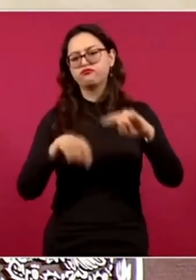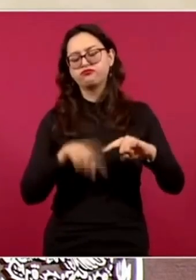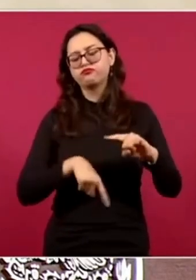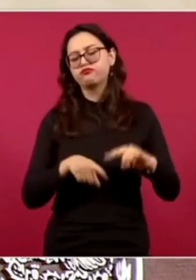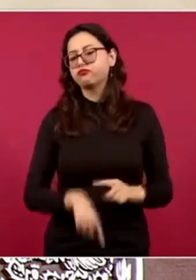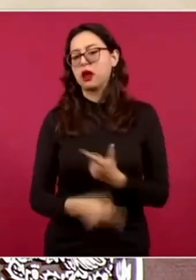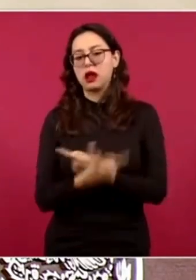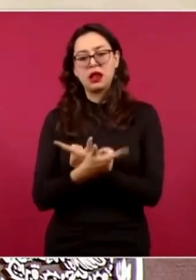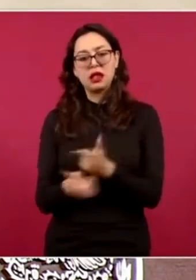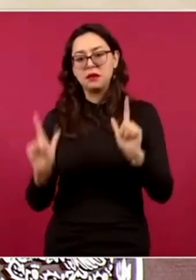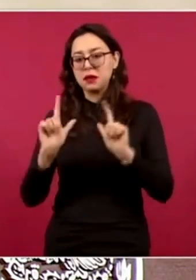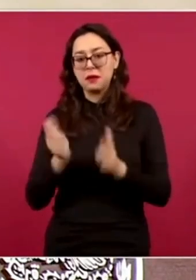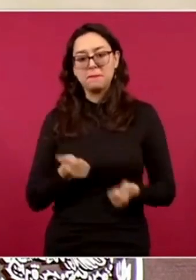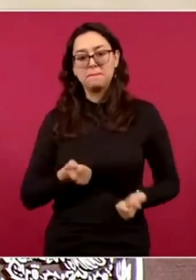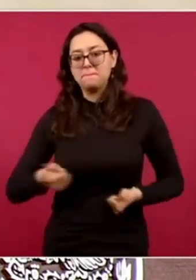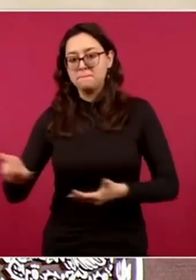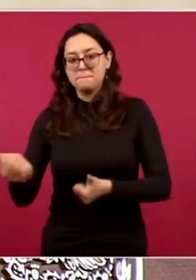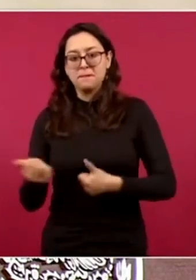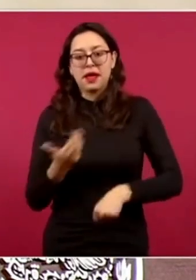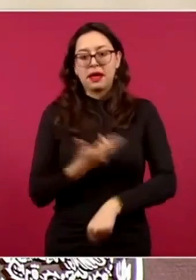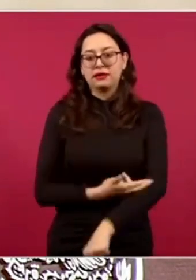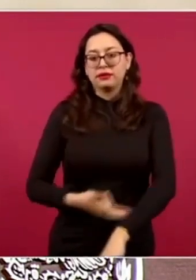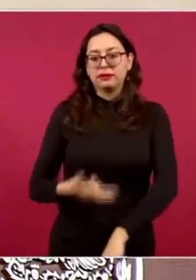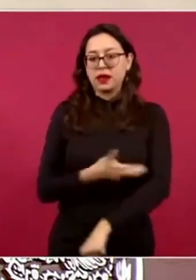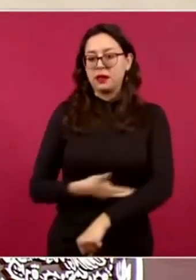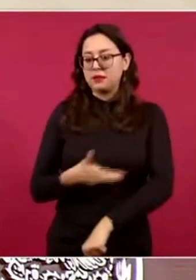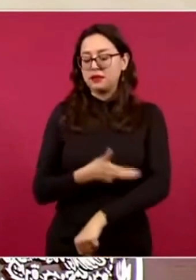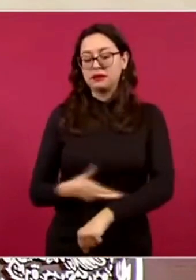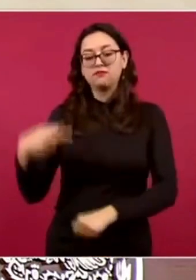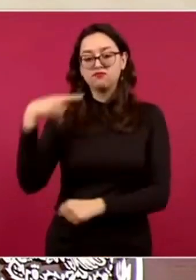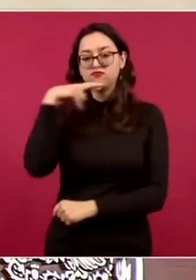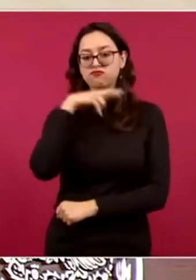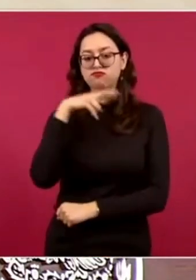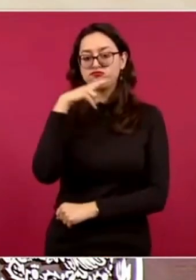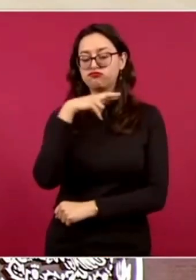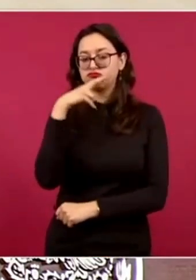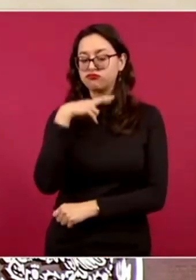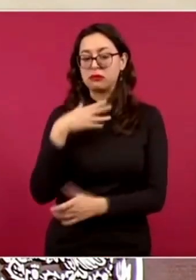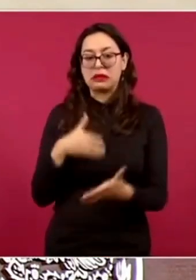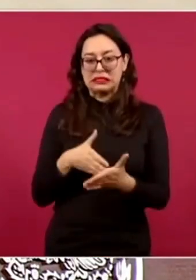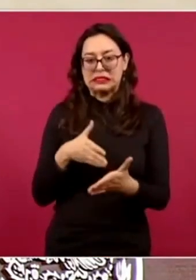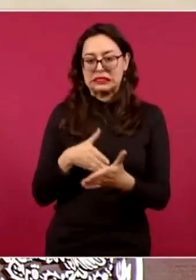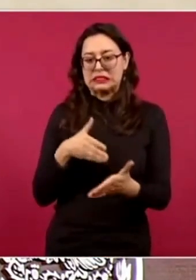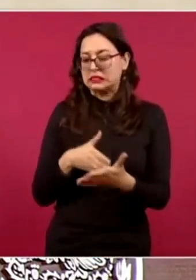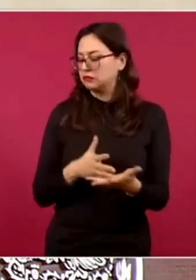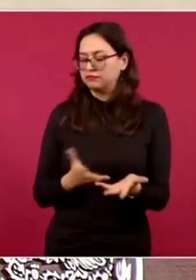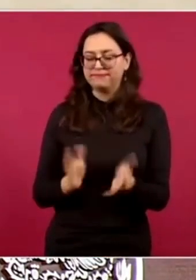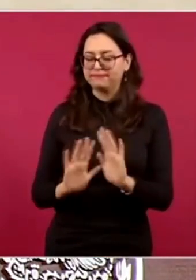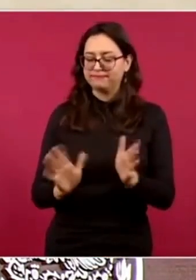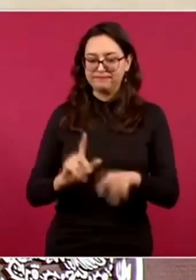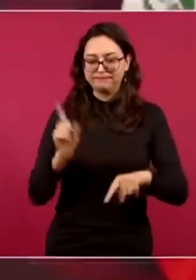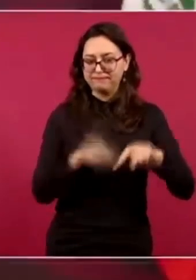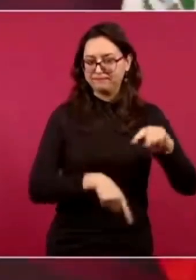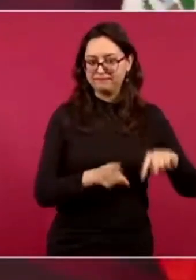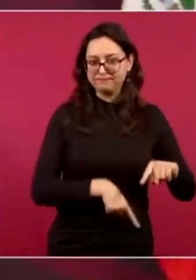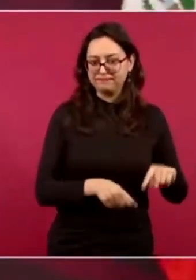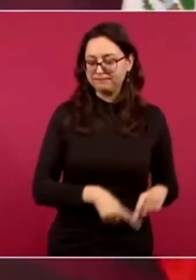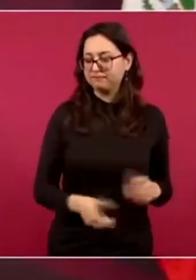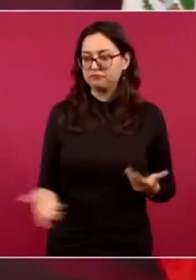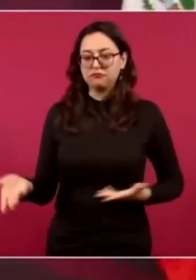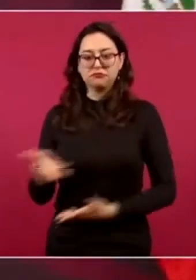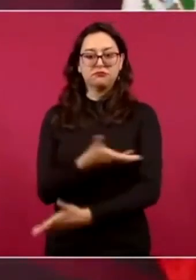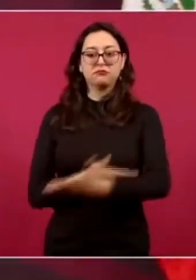eliminando trabas a la importación a la exportación con el propósito